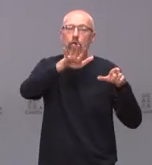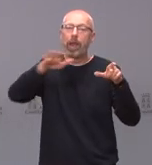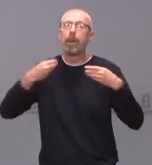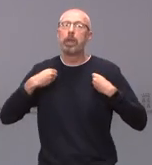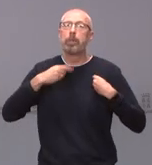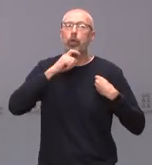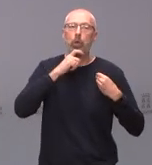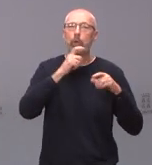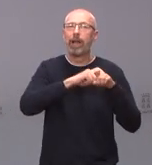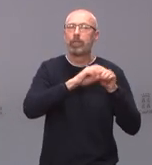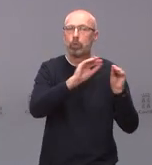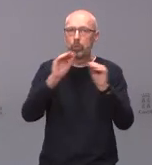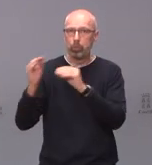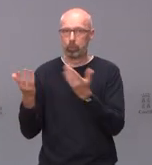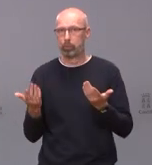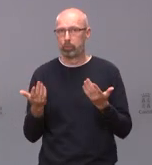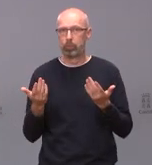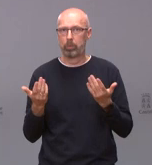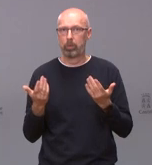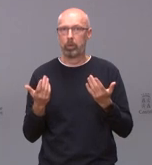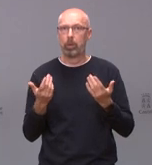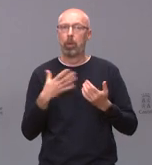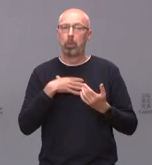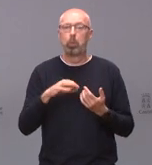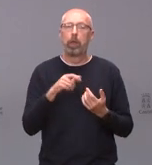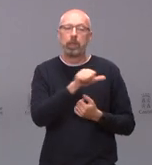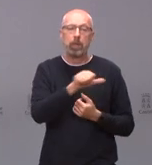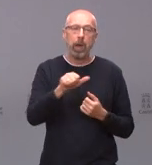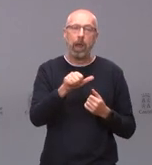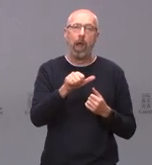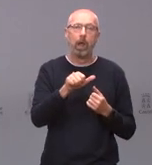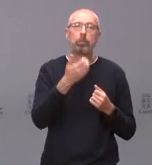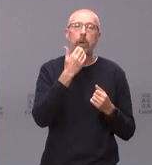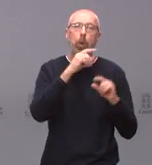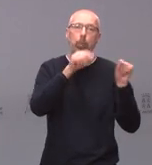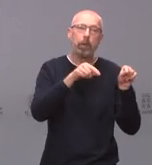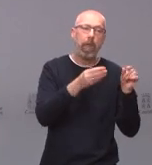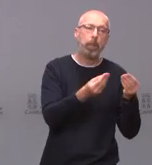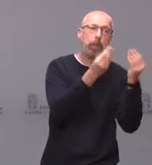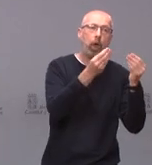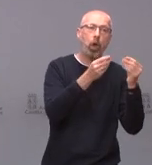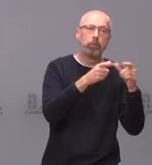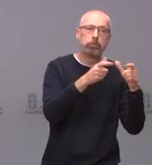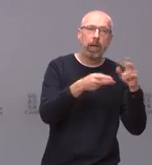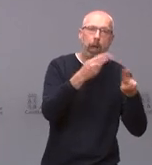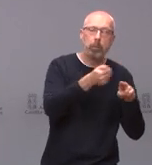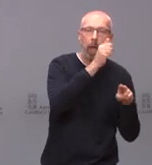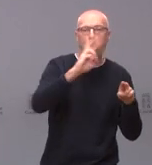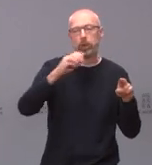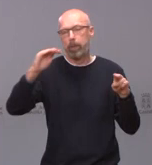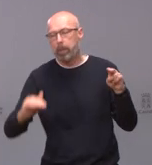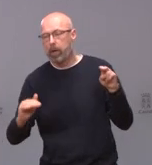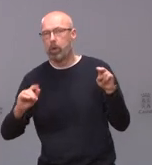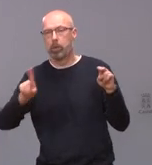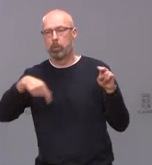habrá cada semana unas provincias que estarán mejor que otras pero que según van pasando las semanas estas provincias van cambiando